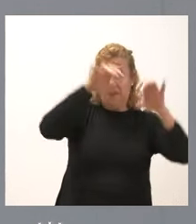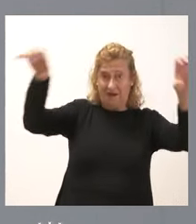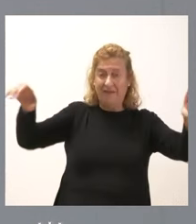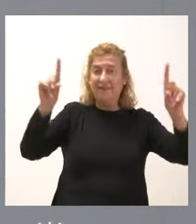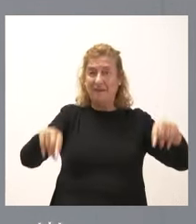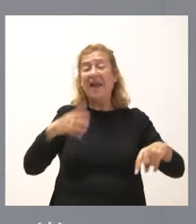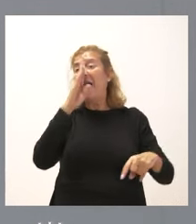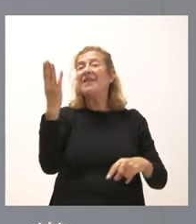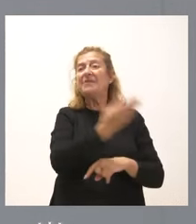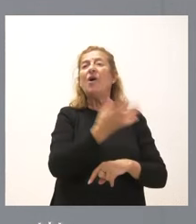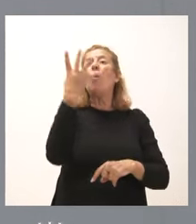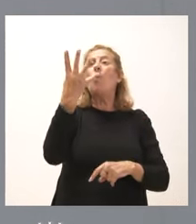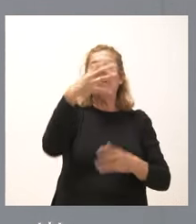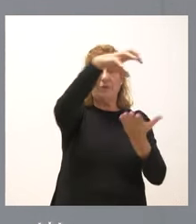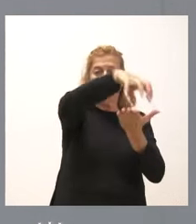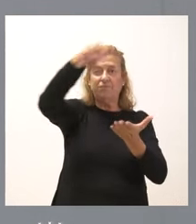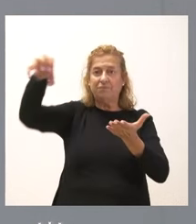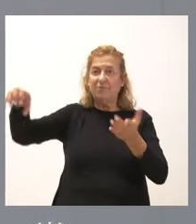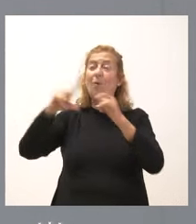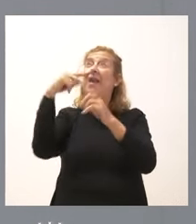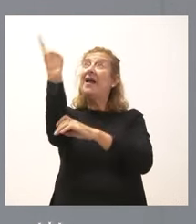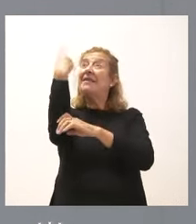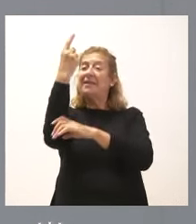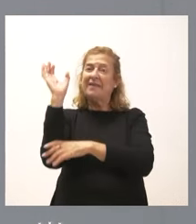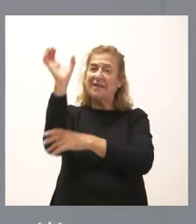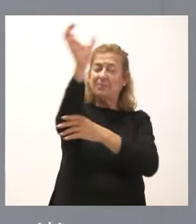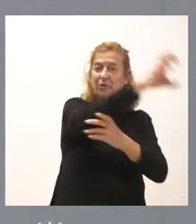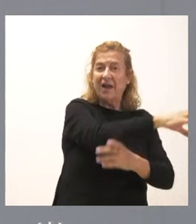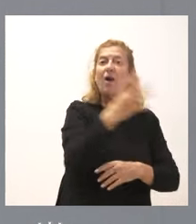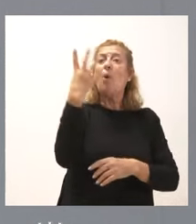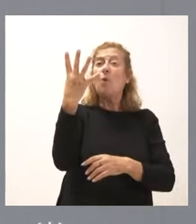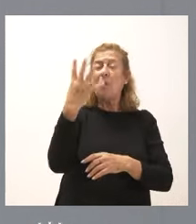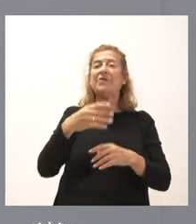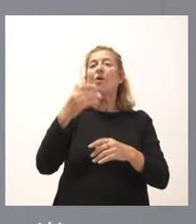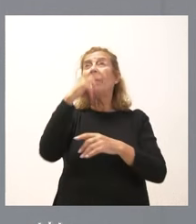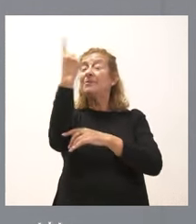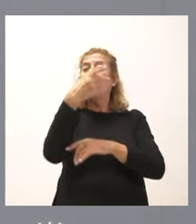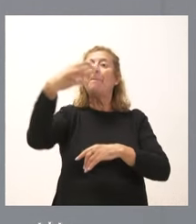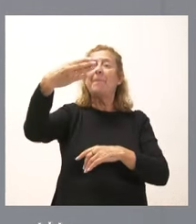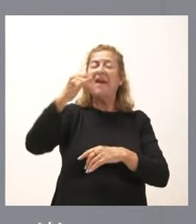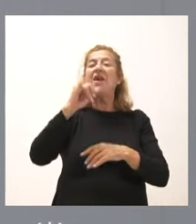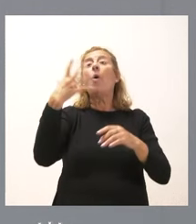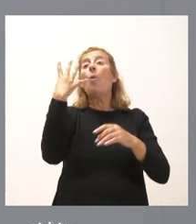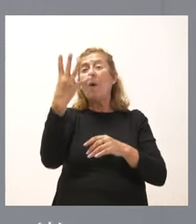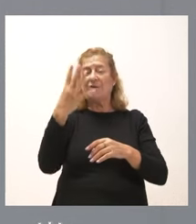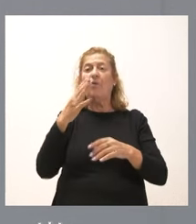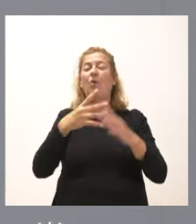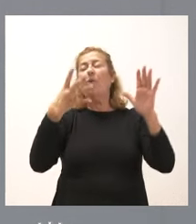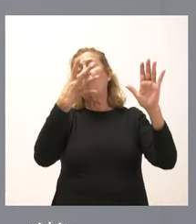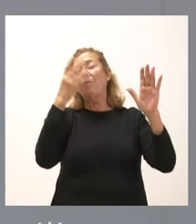de cuatro cuadrillas elitransportadas, cuatro cuadrillas elit-B y cuatro cuadrillas nocturnas november.